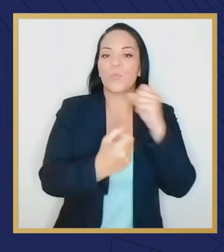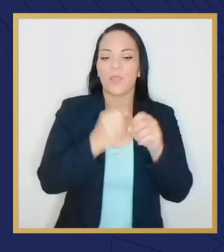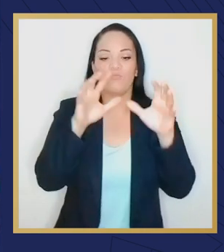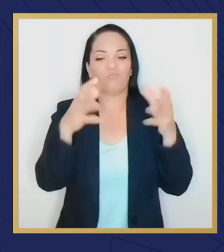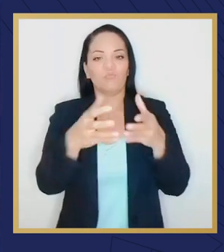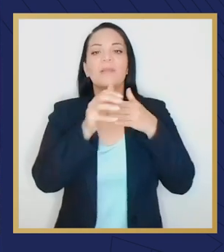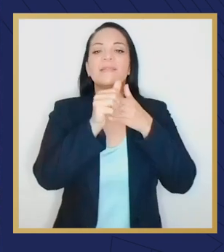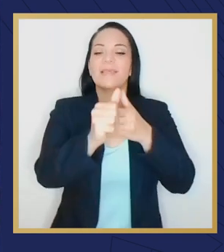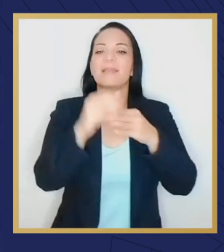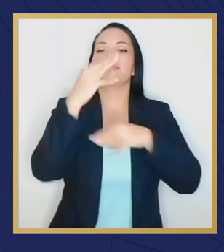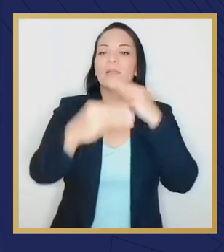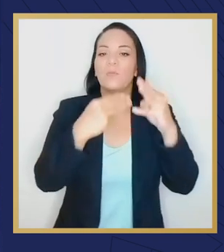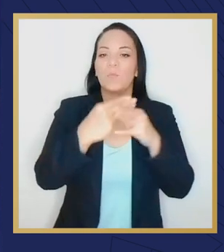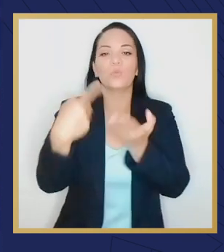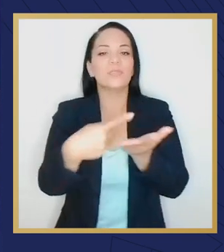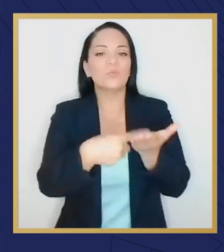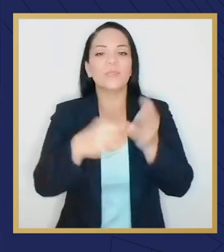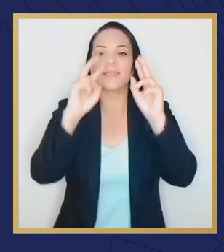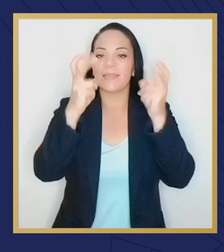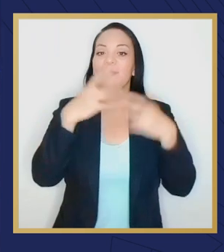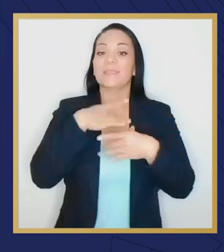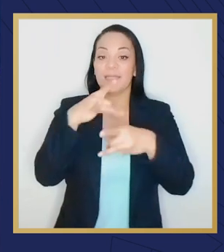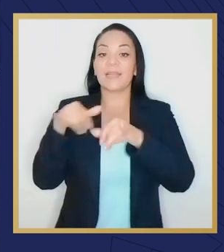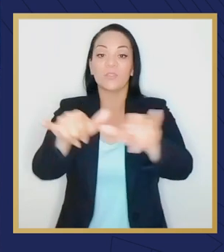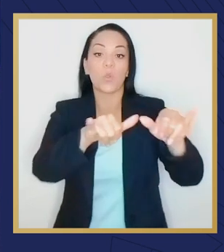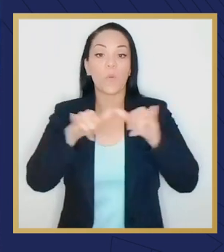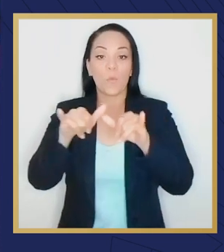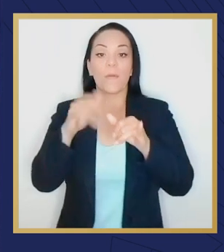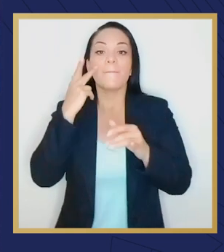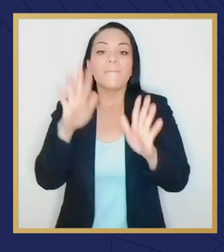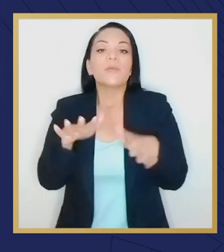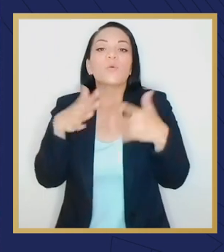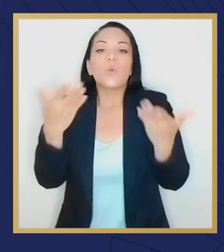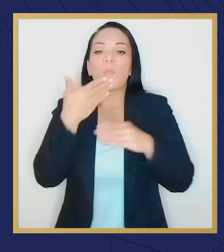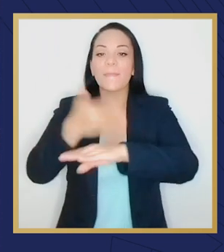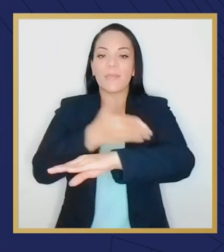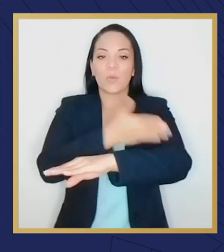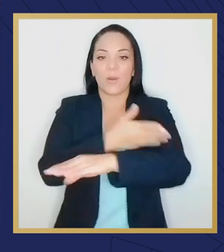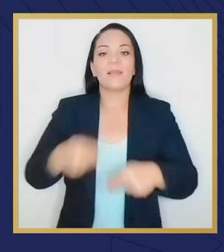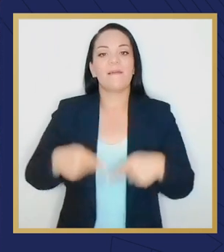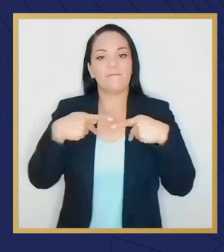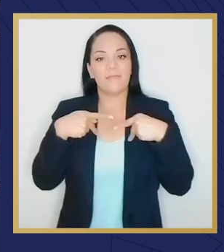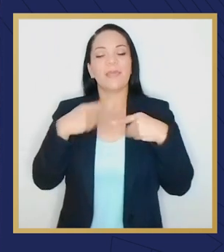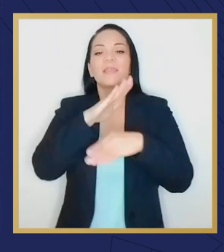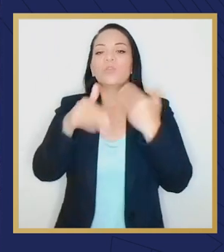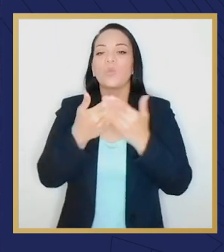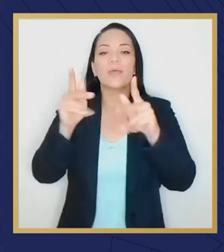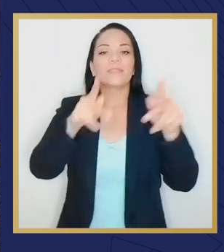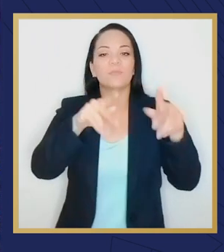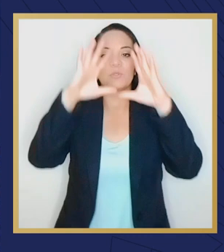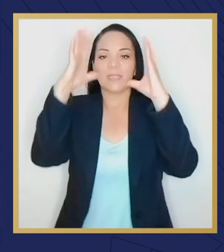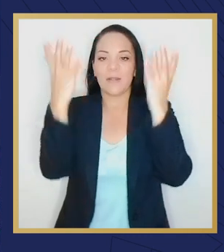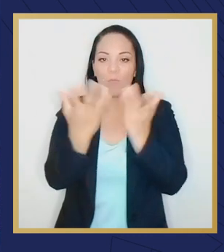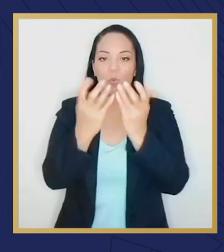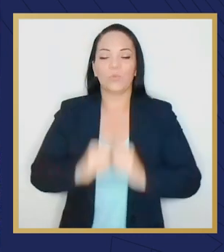mundiales a discutir temas de interés común para ver cómo mejoramos la calidad de vida de todos los ciudadanos